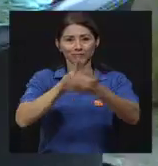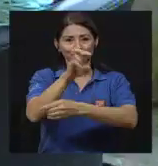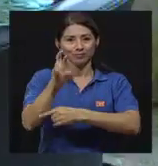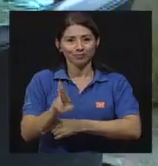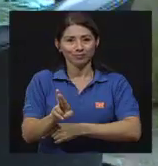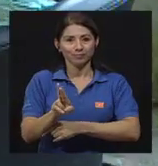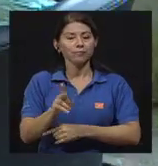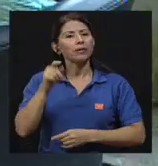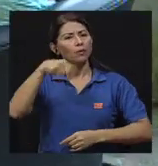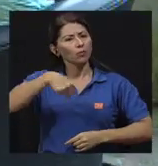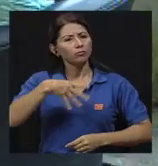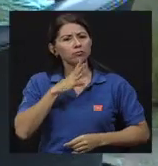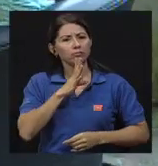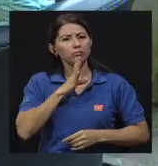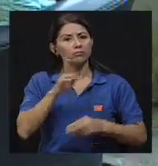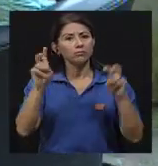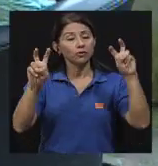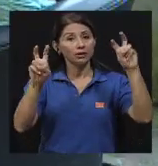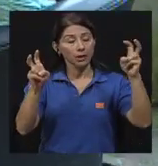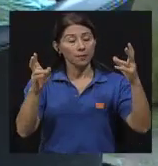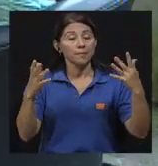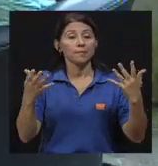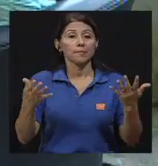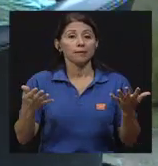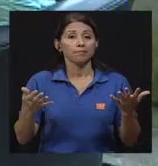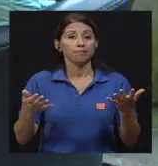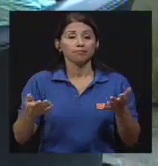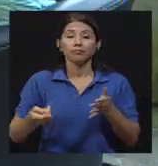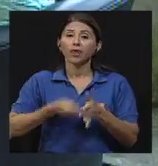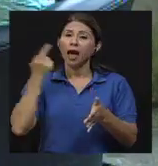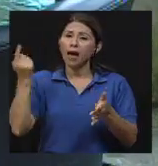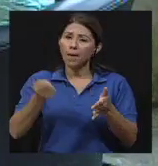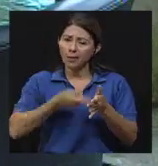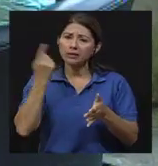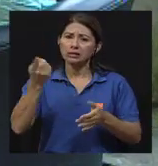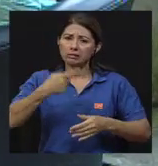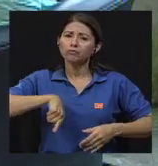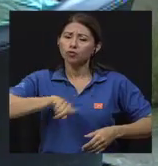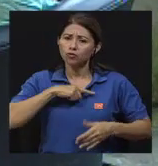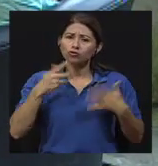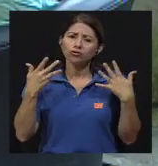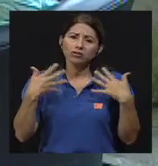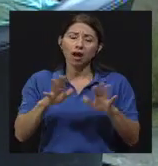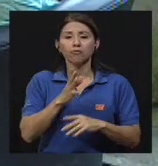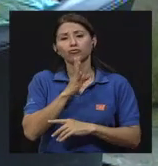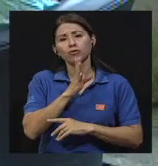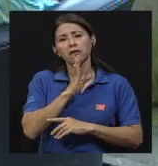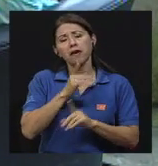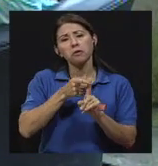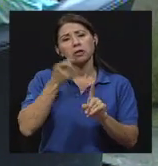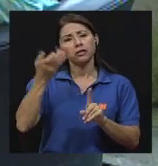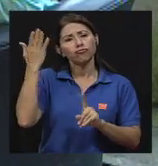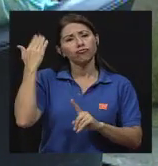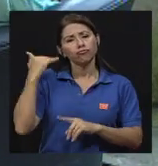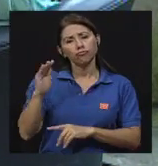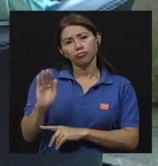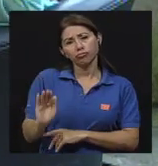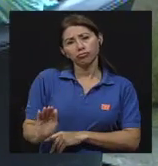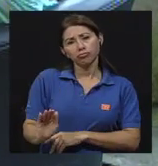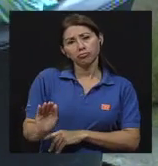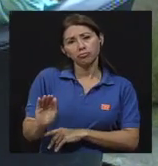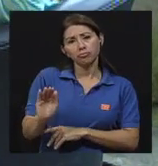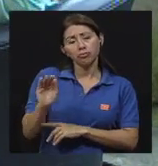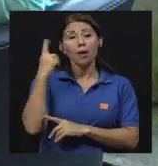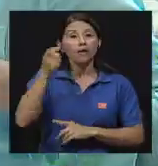Saúl, hoy vamos a hablar sobre un tema que definitivamente a veces hemos hablado desde niños y niñas porque se nos ha acostumbrado mucho a